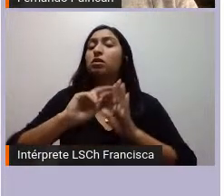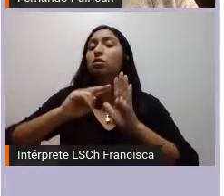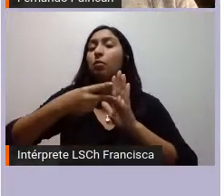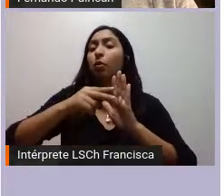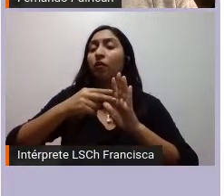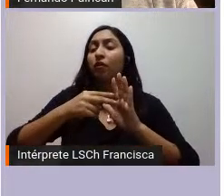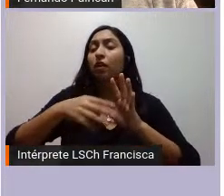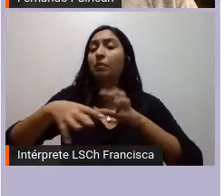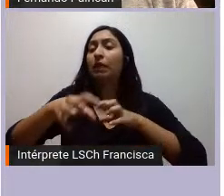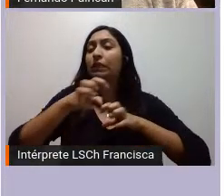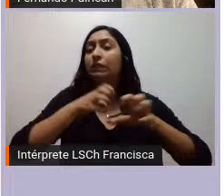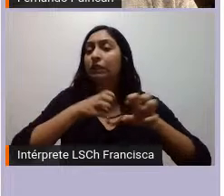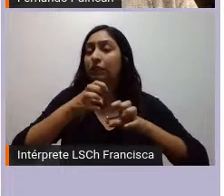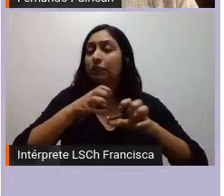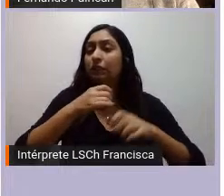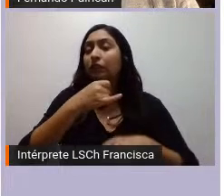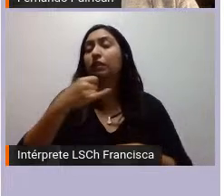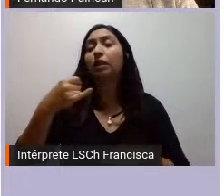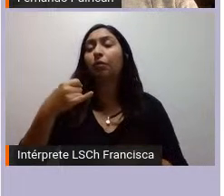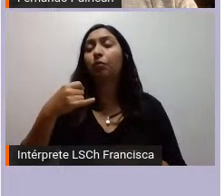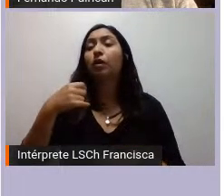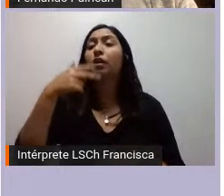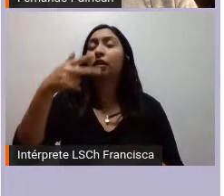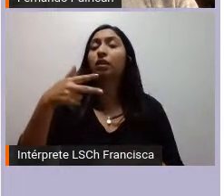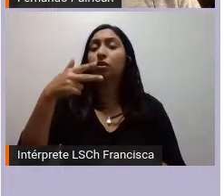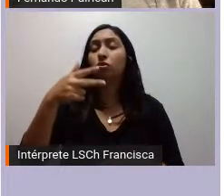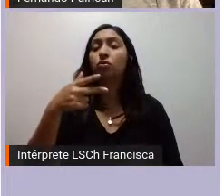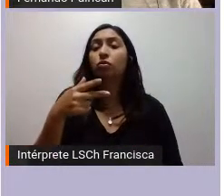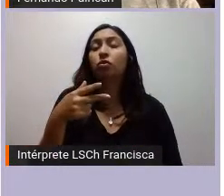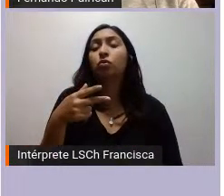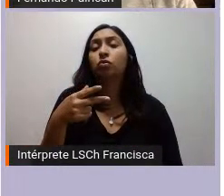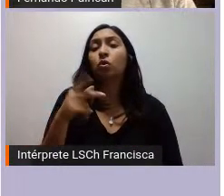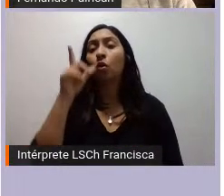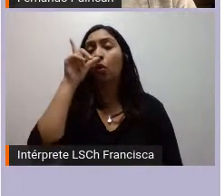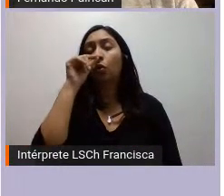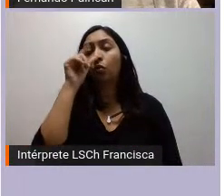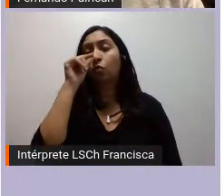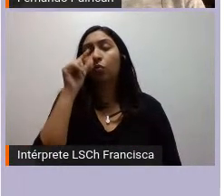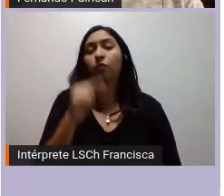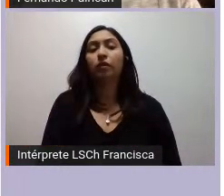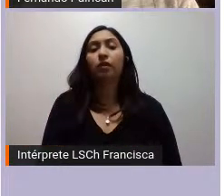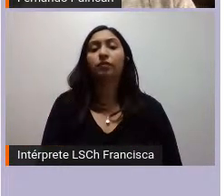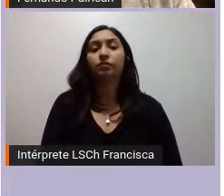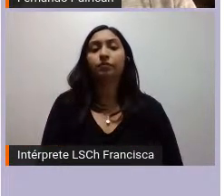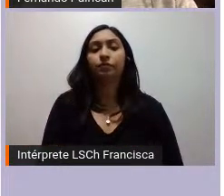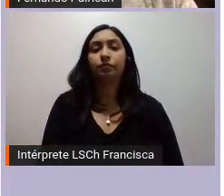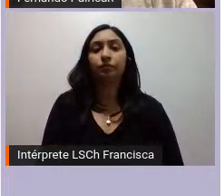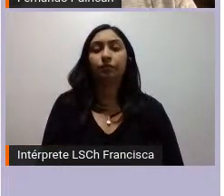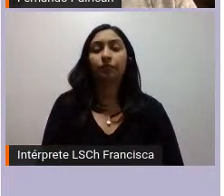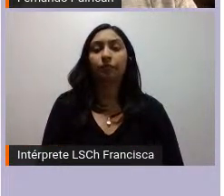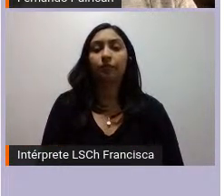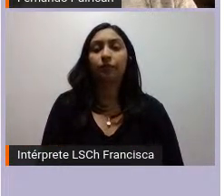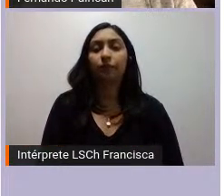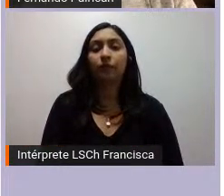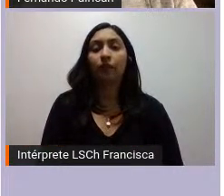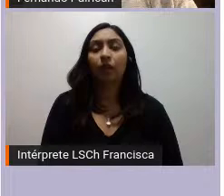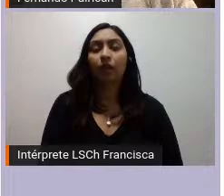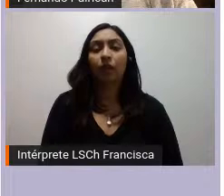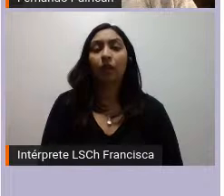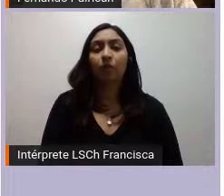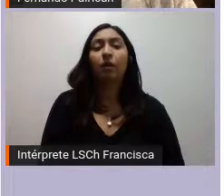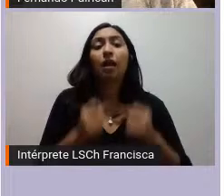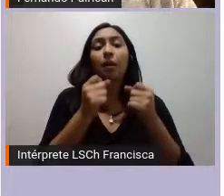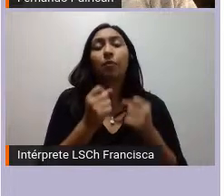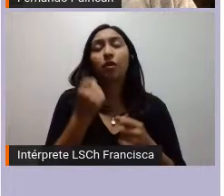después, a partir del 18 de octubre. En ese sentido, creo que para entender el movimiento mapuche o el